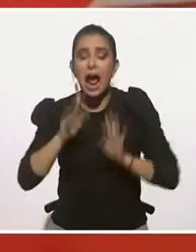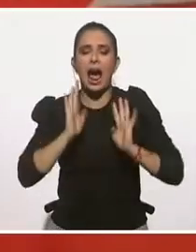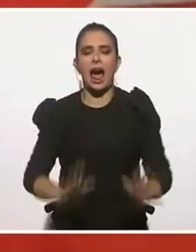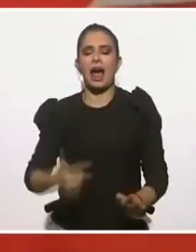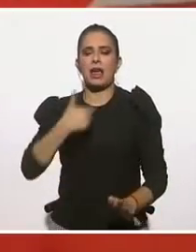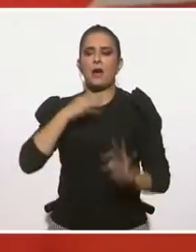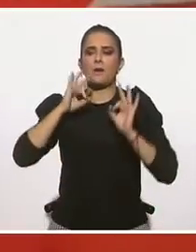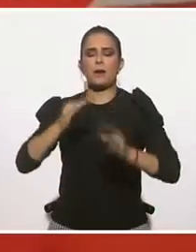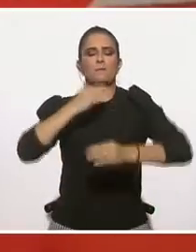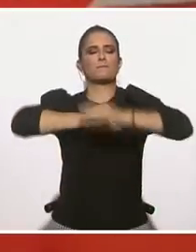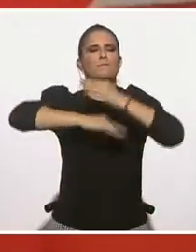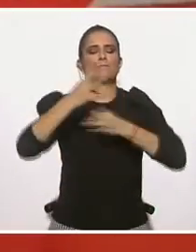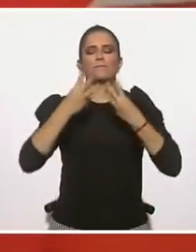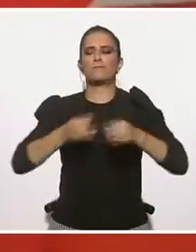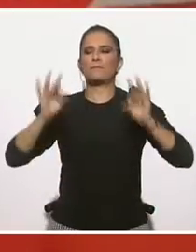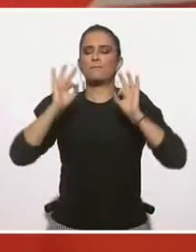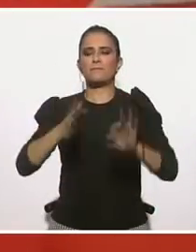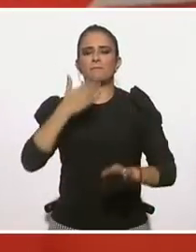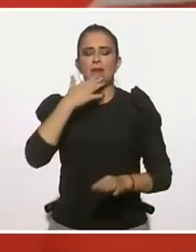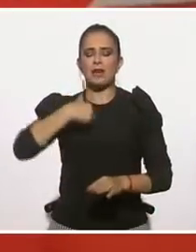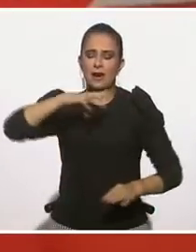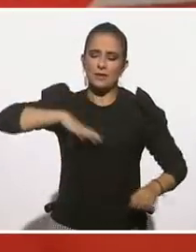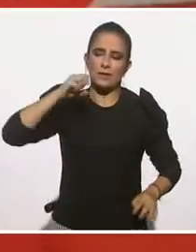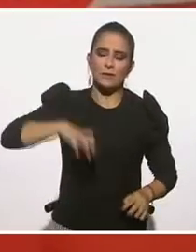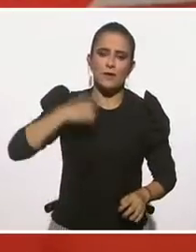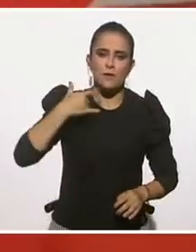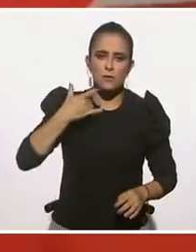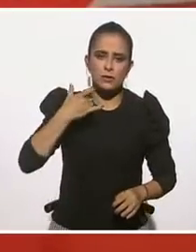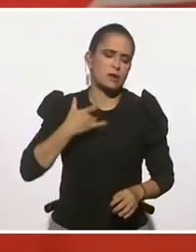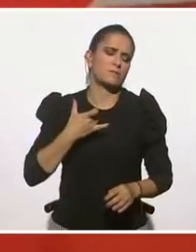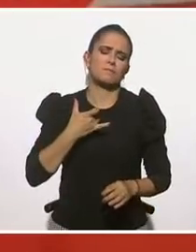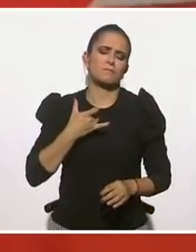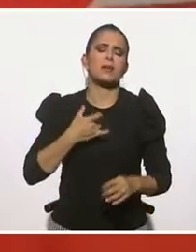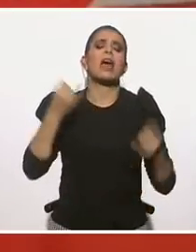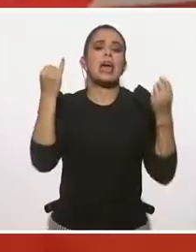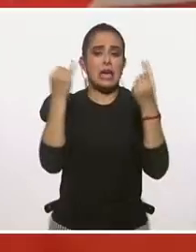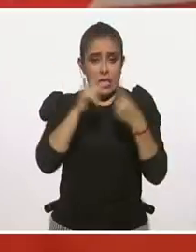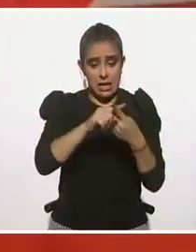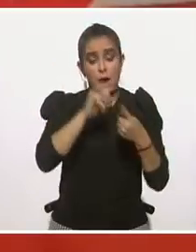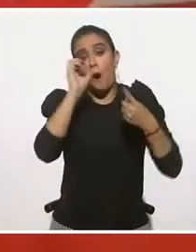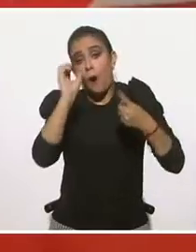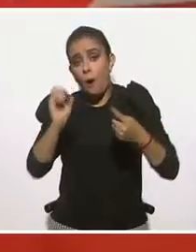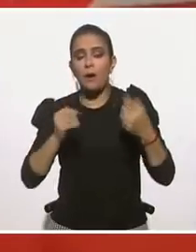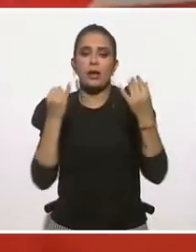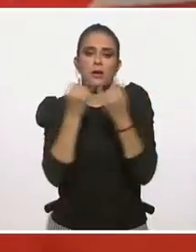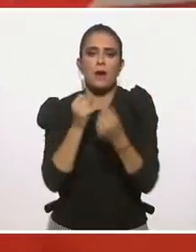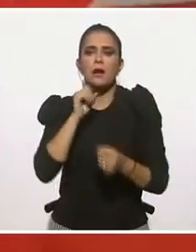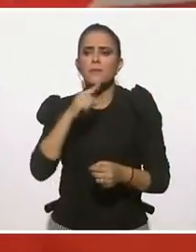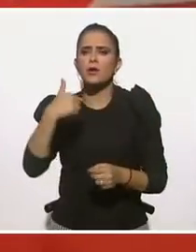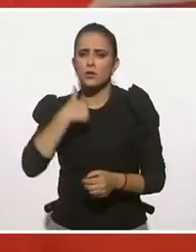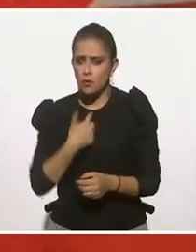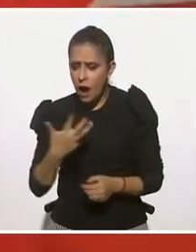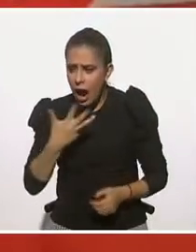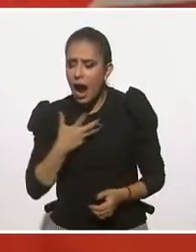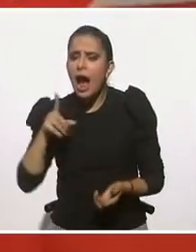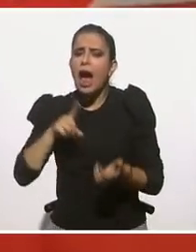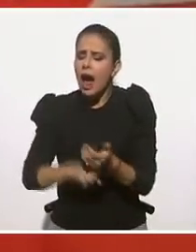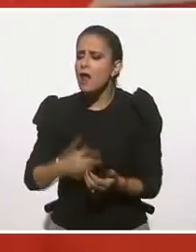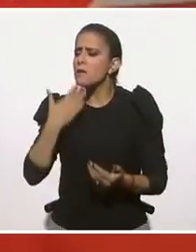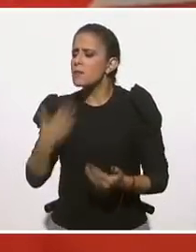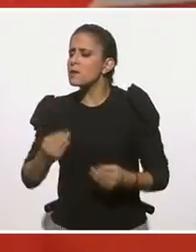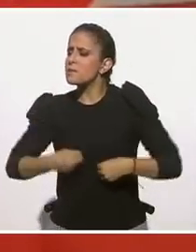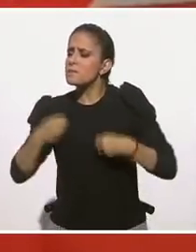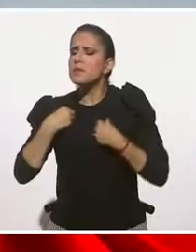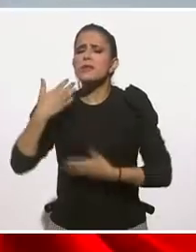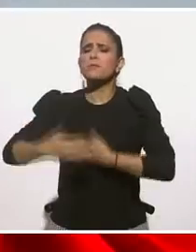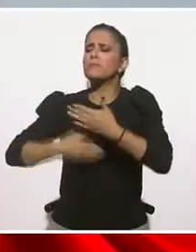ok, soy resiliente, se nos va a facilitar más, si ya tenemos este factor, ¿no? Cuando se presente la adversidad, pues vamos